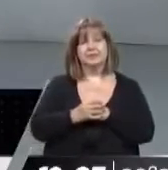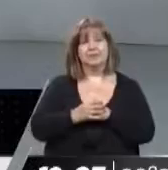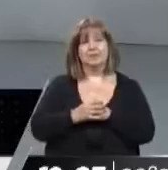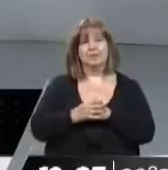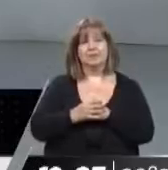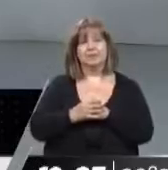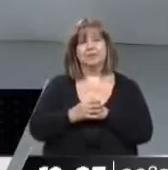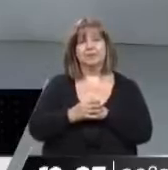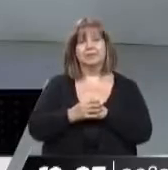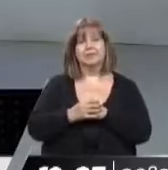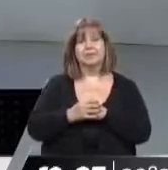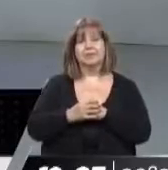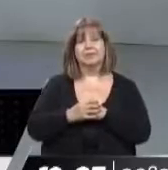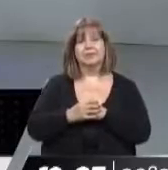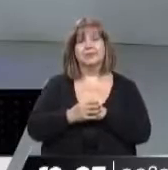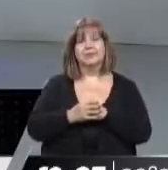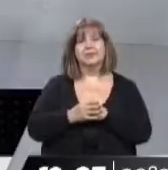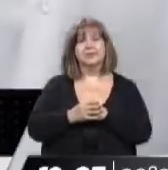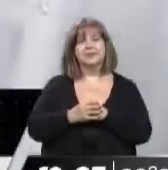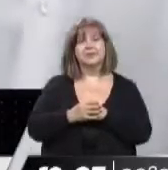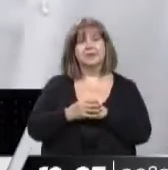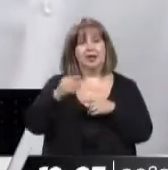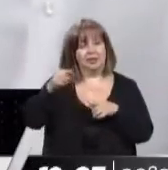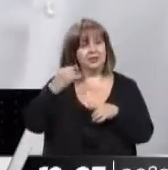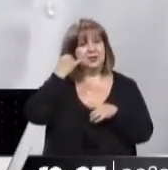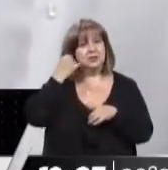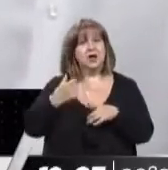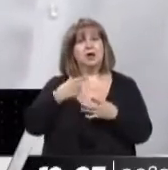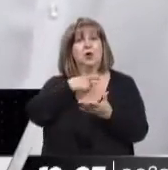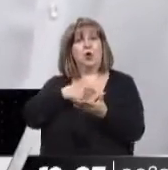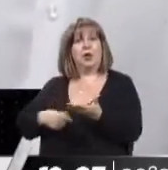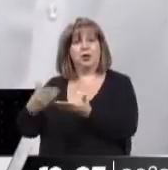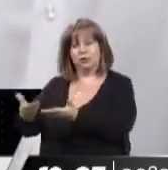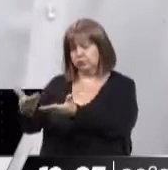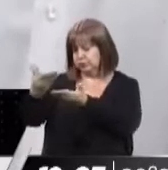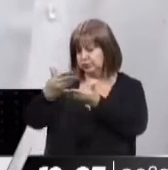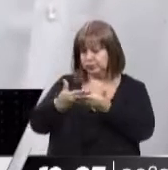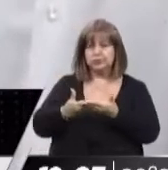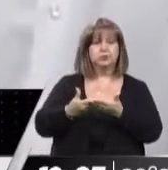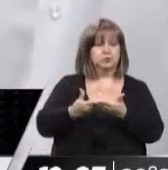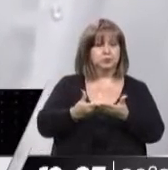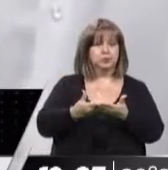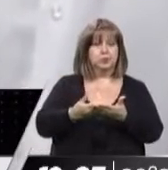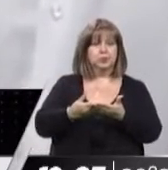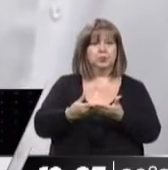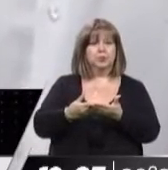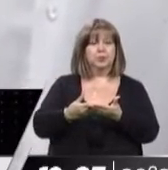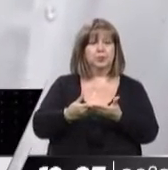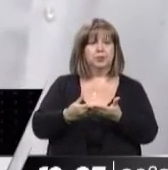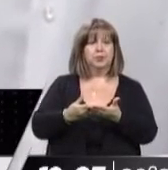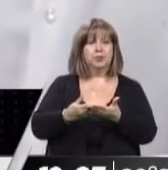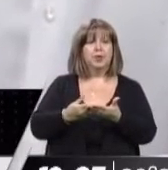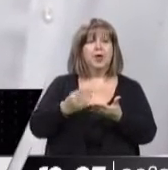esta oportunidad. A ver, ¿qué dice la dirigente gremial? El Ejecutivo trajo una propuesta superadora del 9%